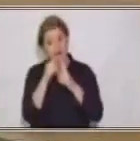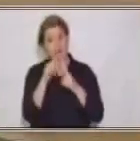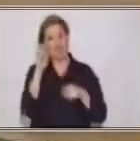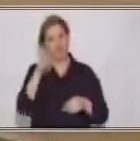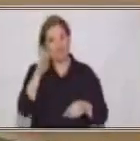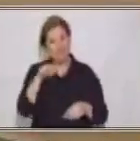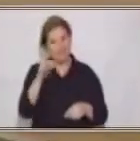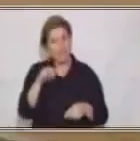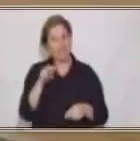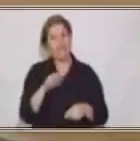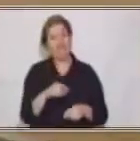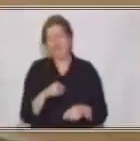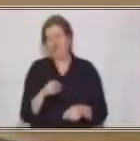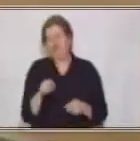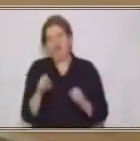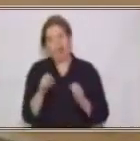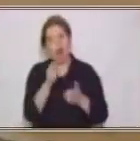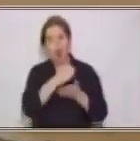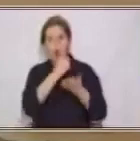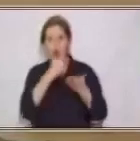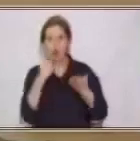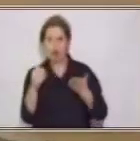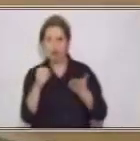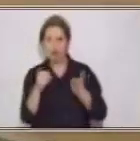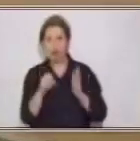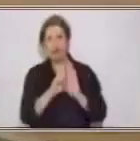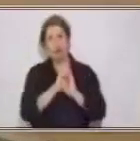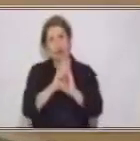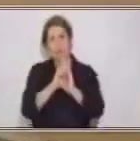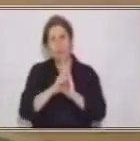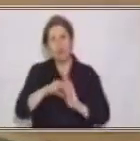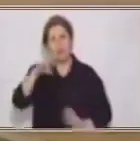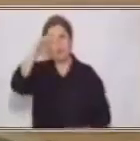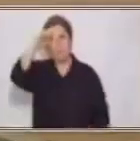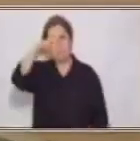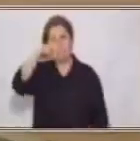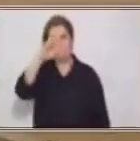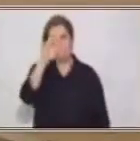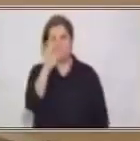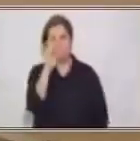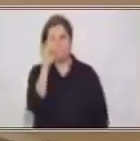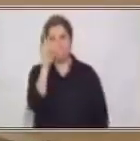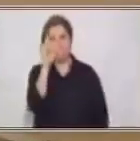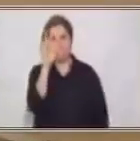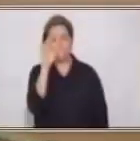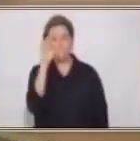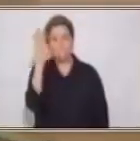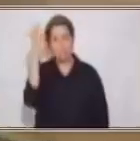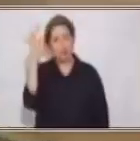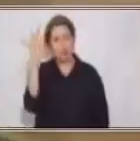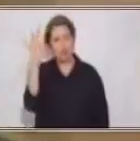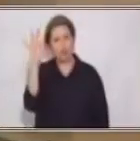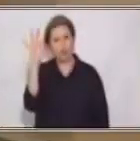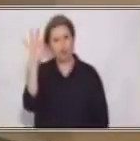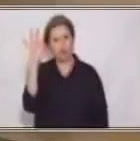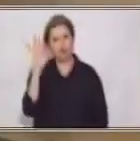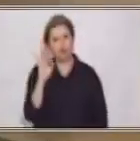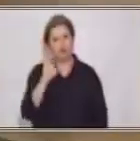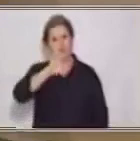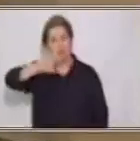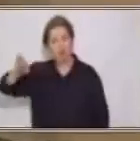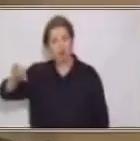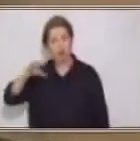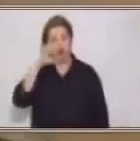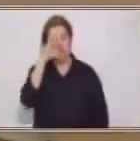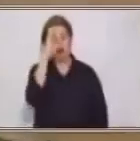¿Fue Pedro? ¿Fue Octavio? Ah, bueno, entonces ponemos U. Si